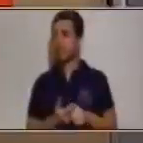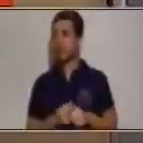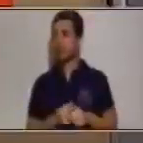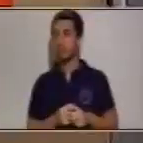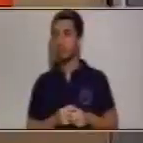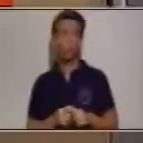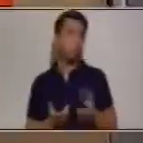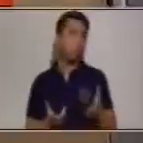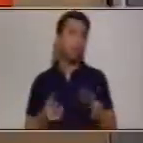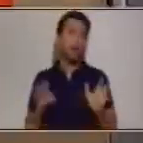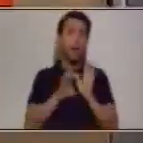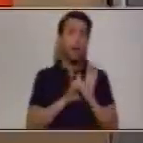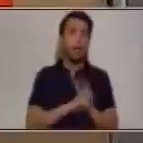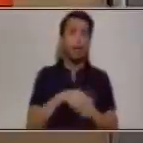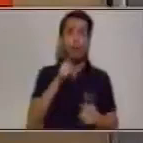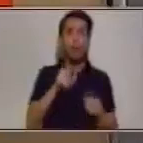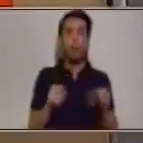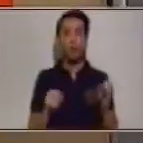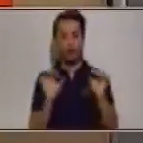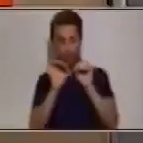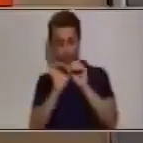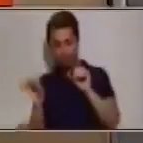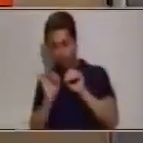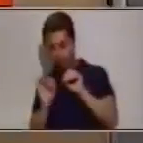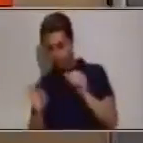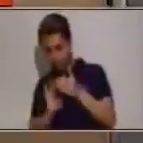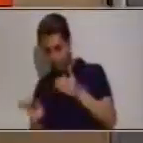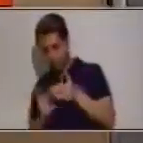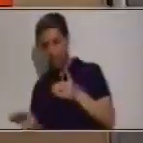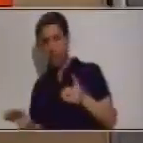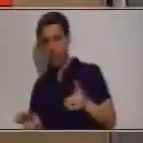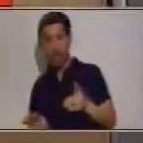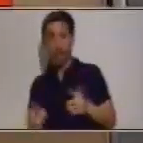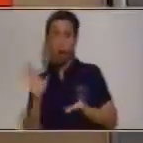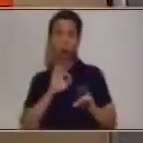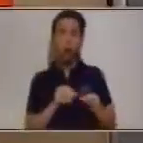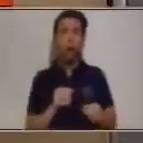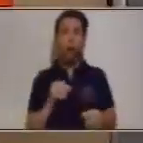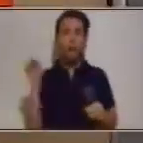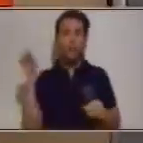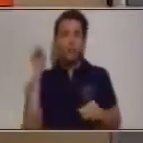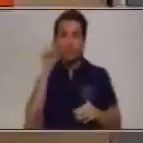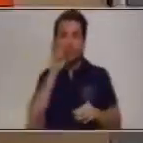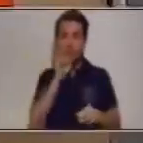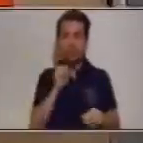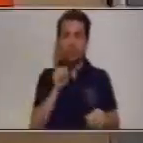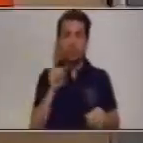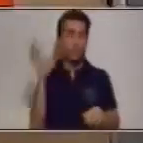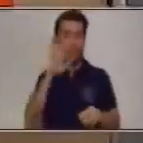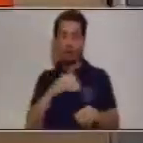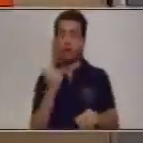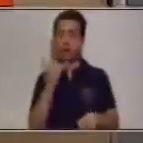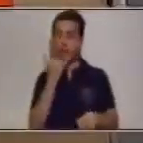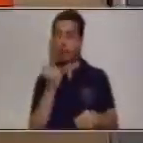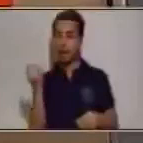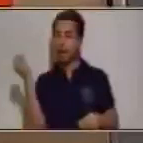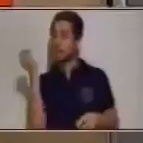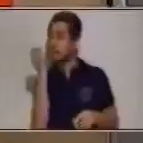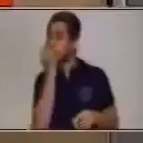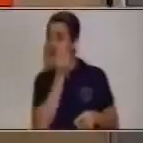el abaco agarras maíz o agarras frijolitos? ¿Sí? Bueno, en este caso decimos tenemos siete.